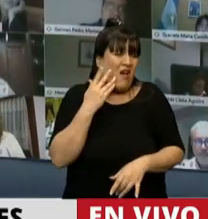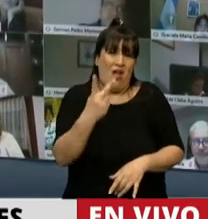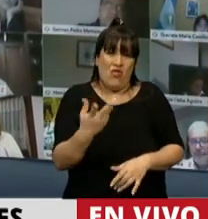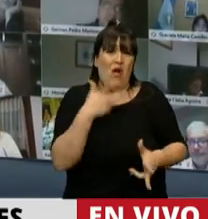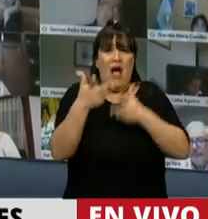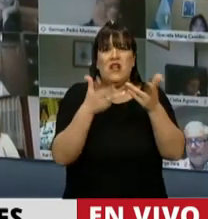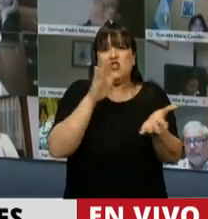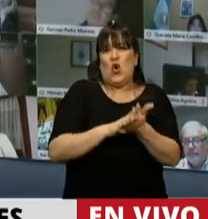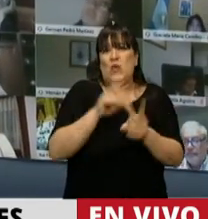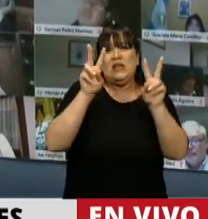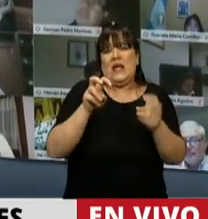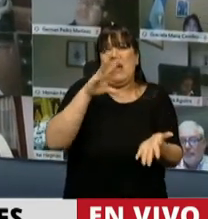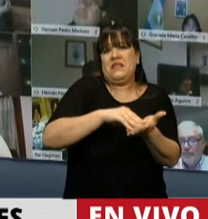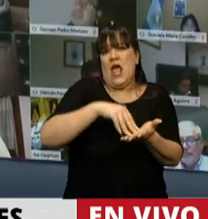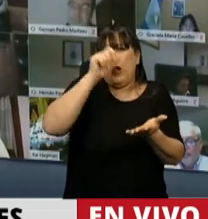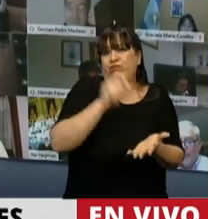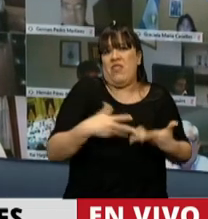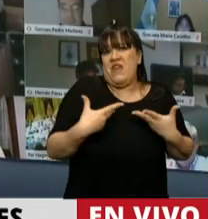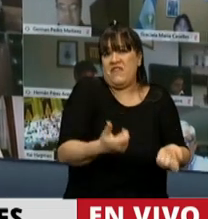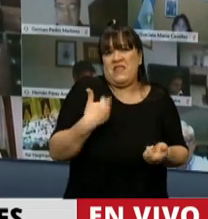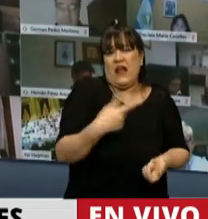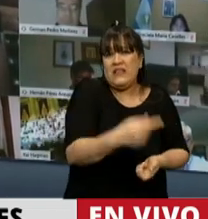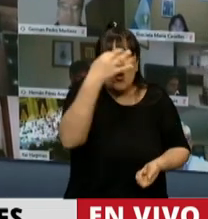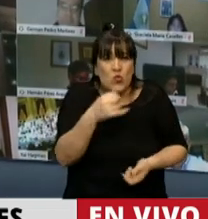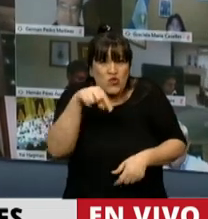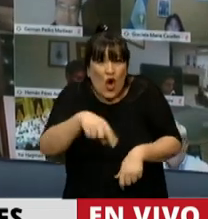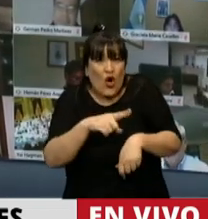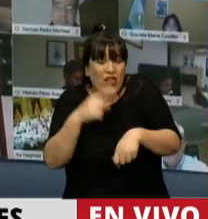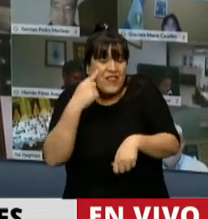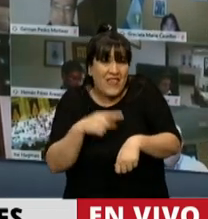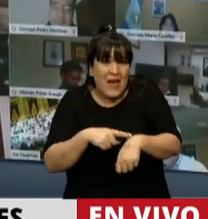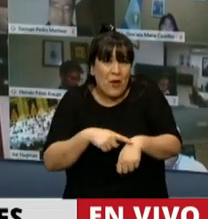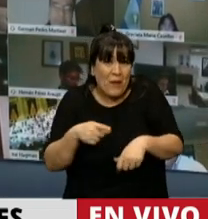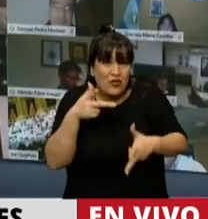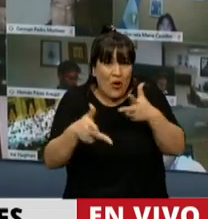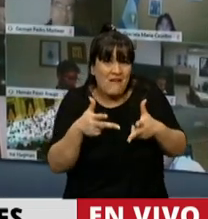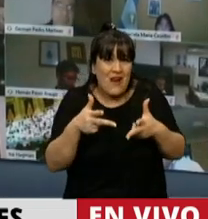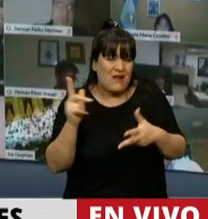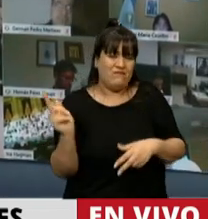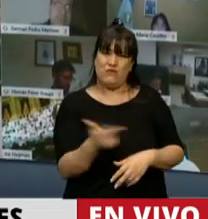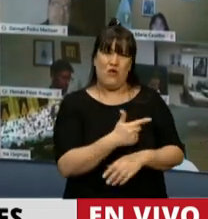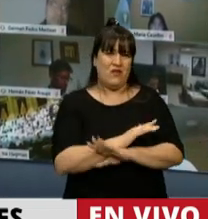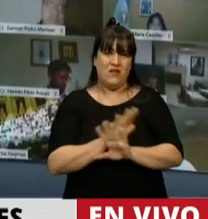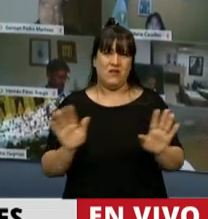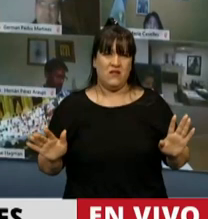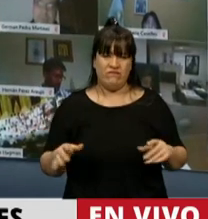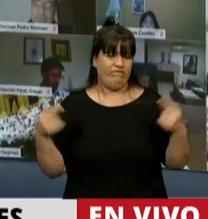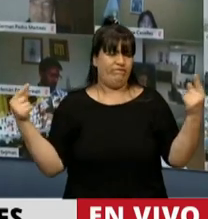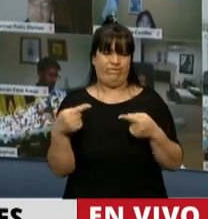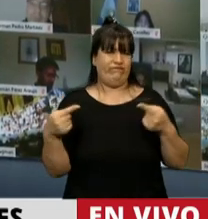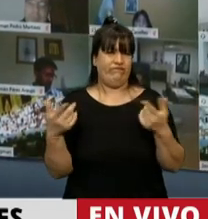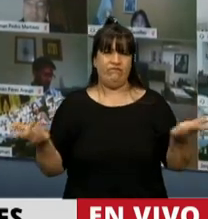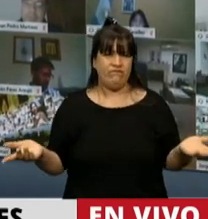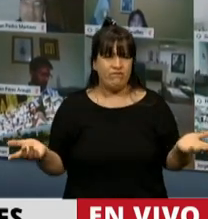hablarnos de soberanía justo hoy, justo en este día. Por eso, Presidente, lo que hoy se